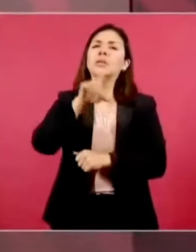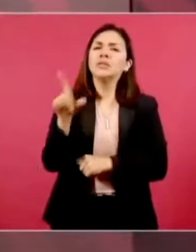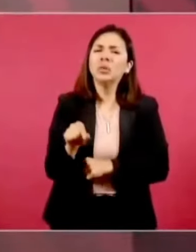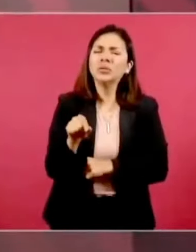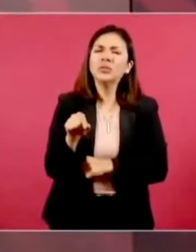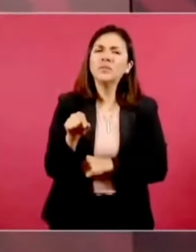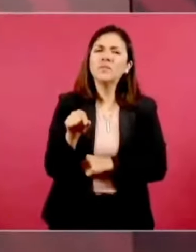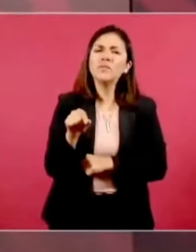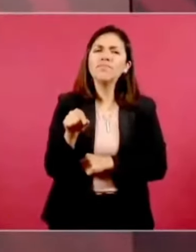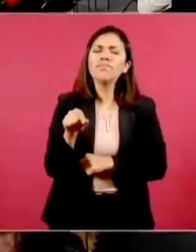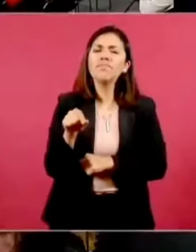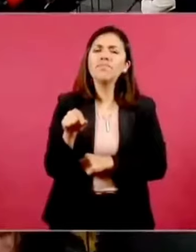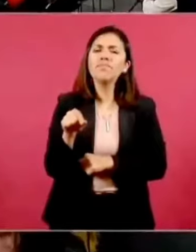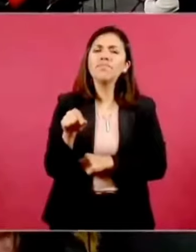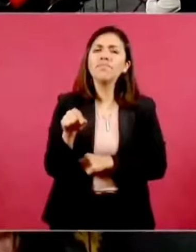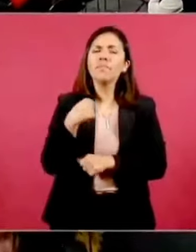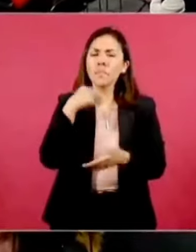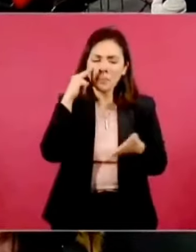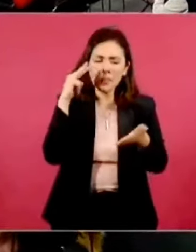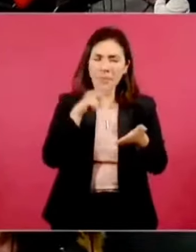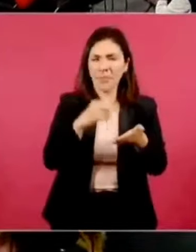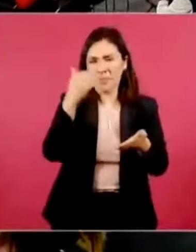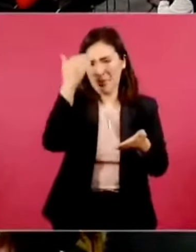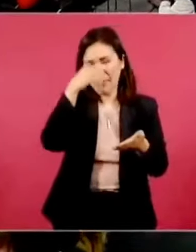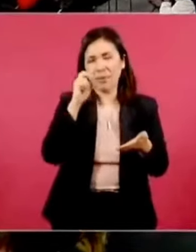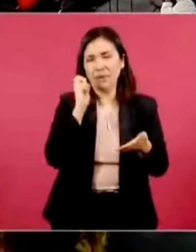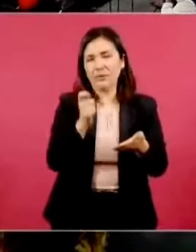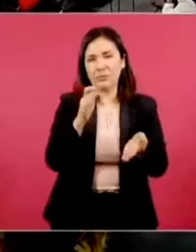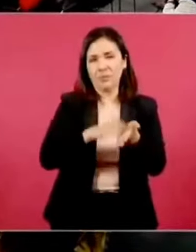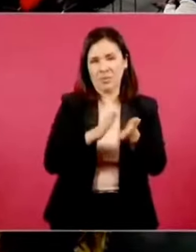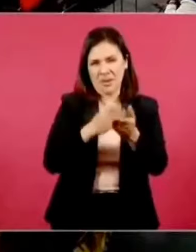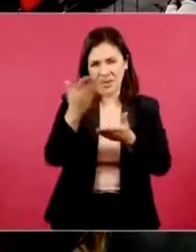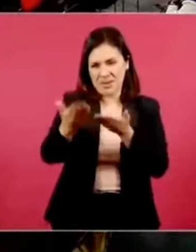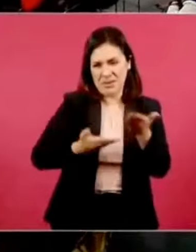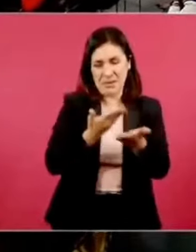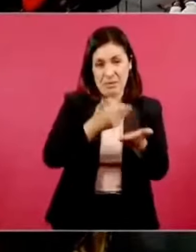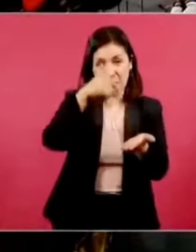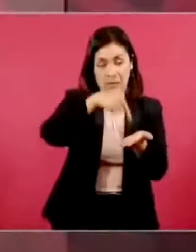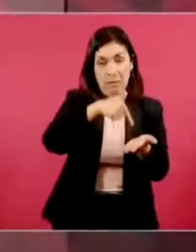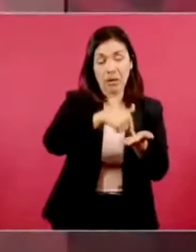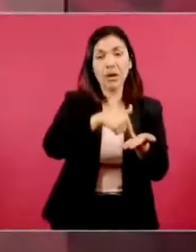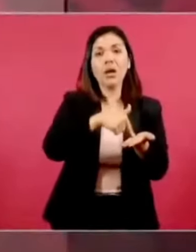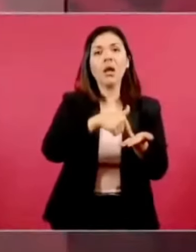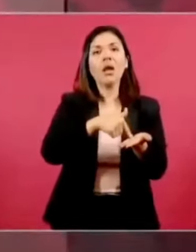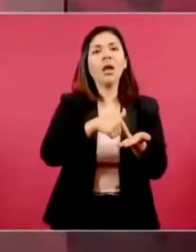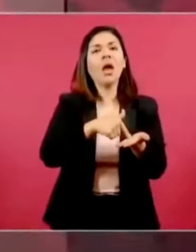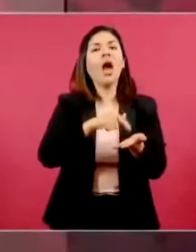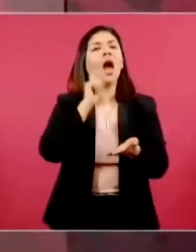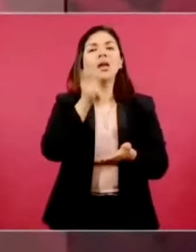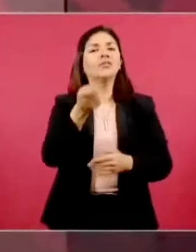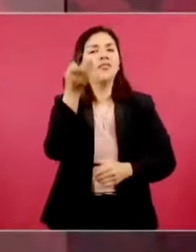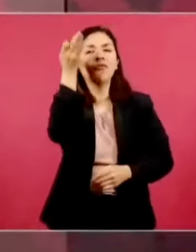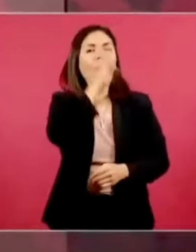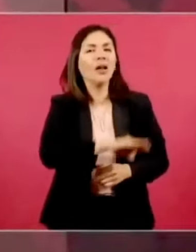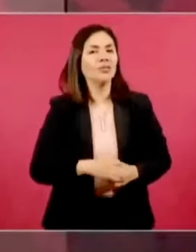de que el documento era apócrifo.